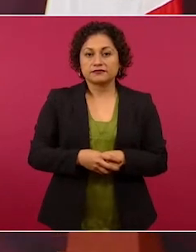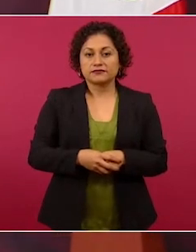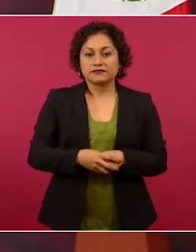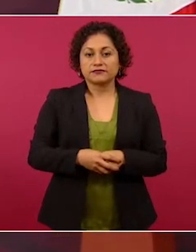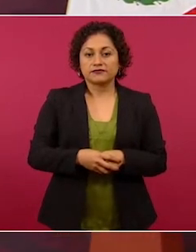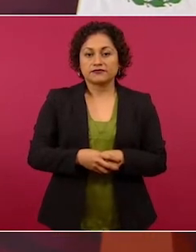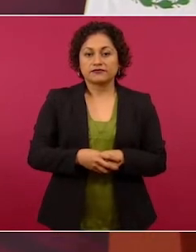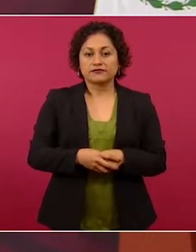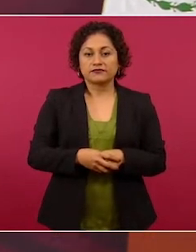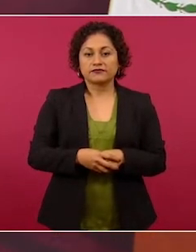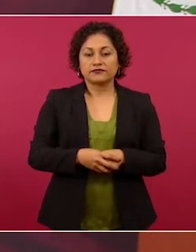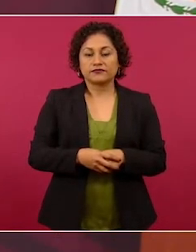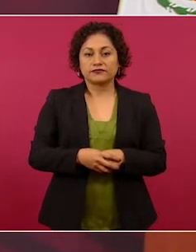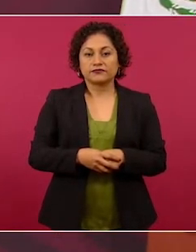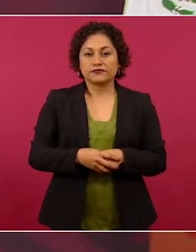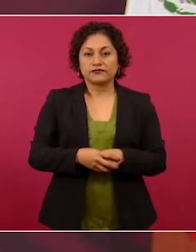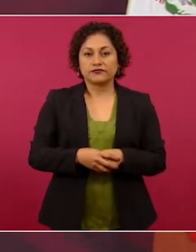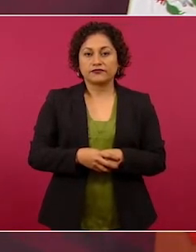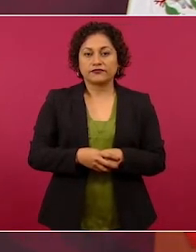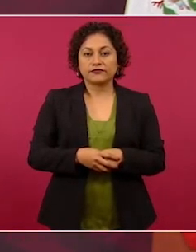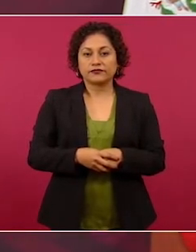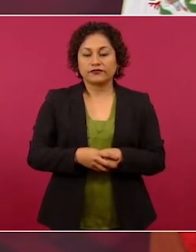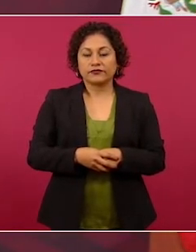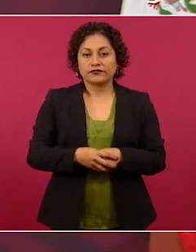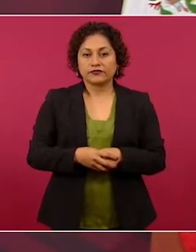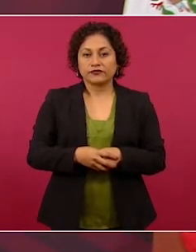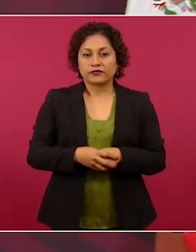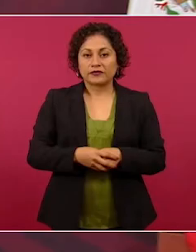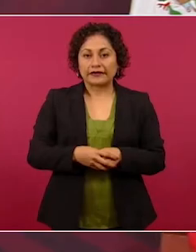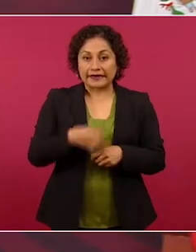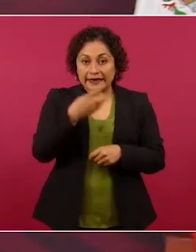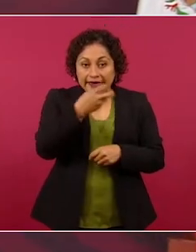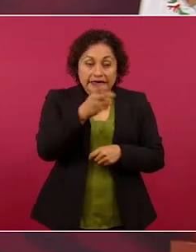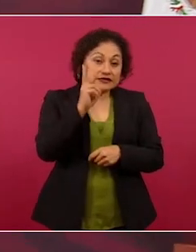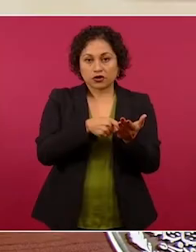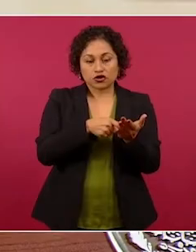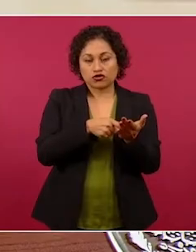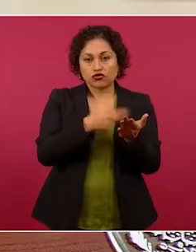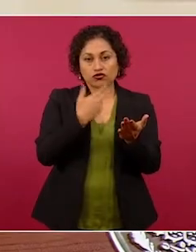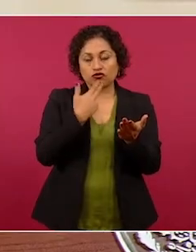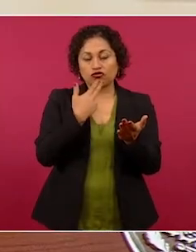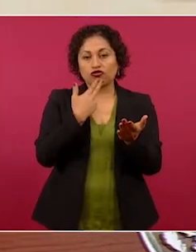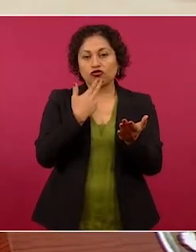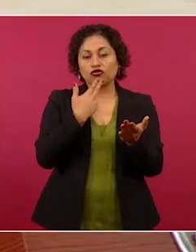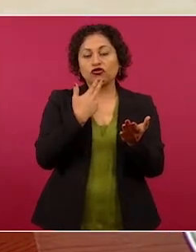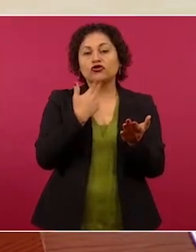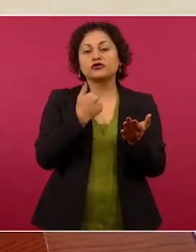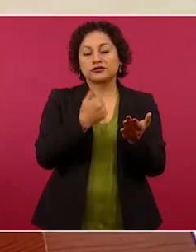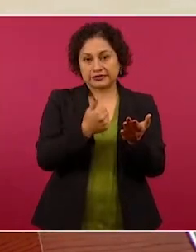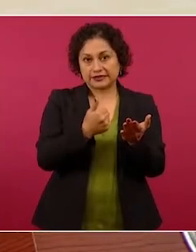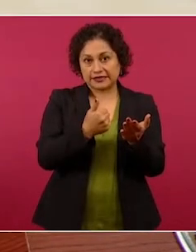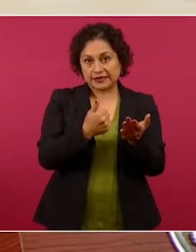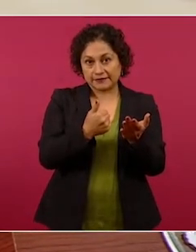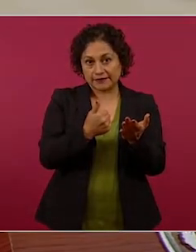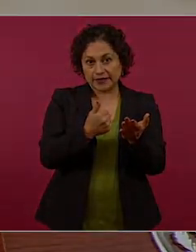por García Luna después de que terminó su encargo